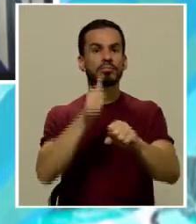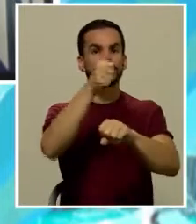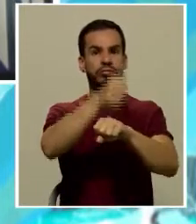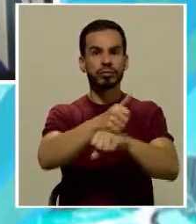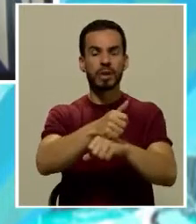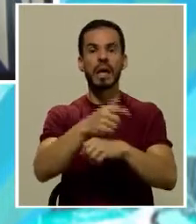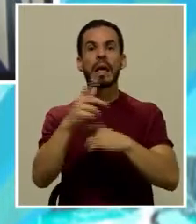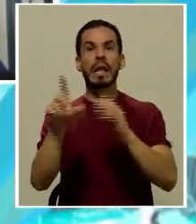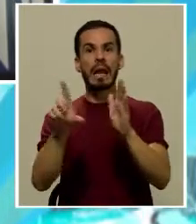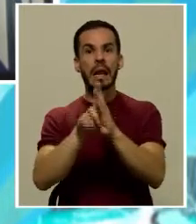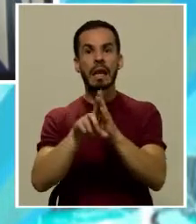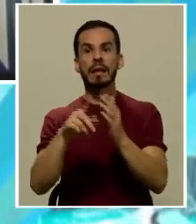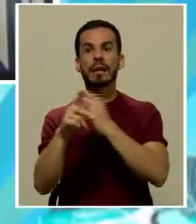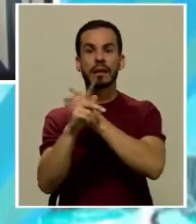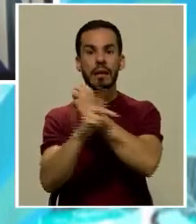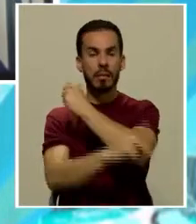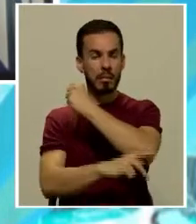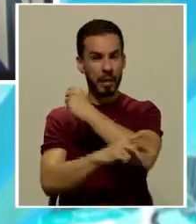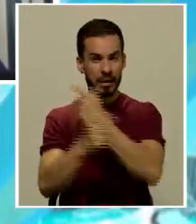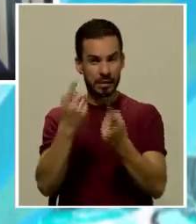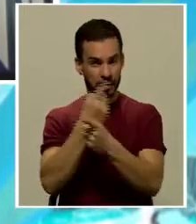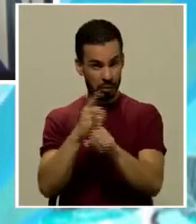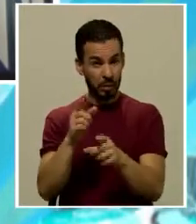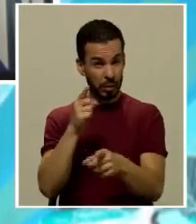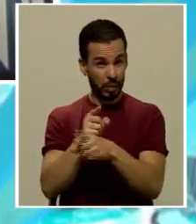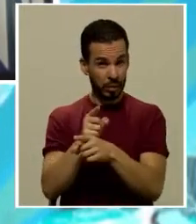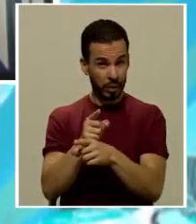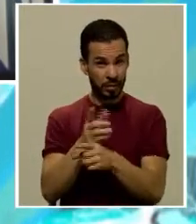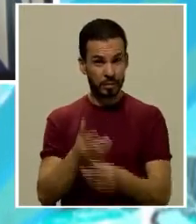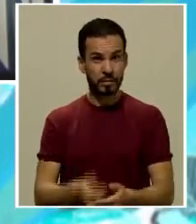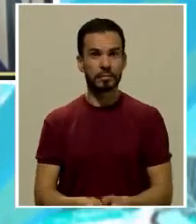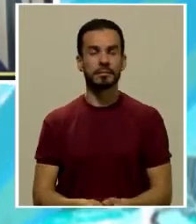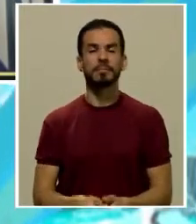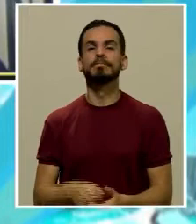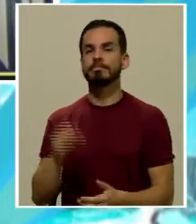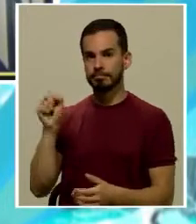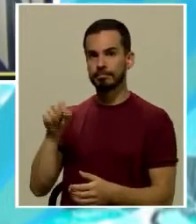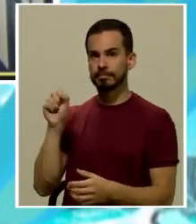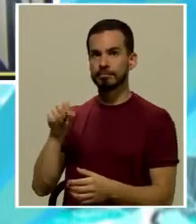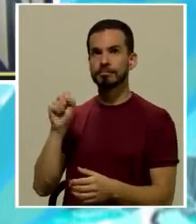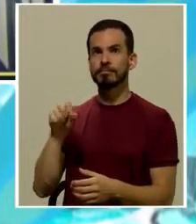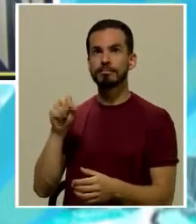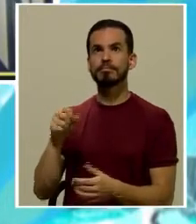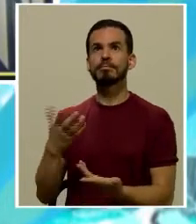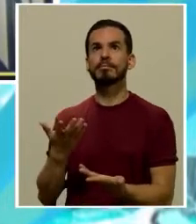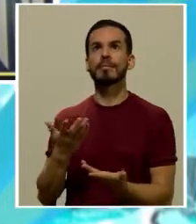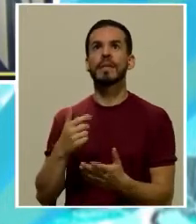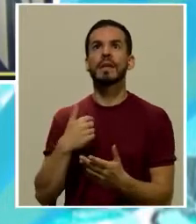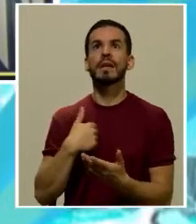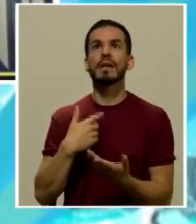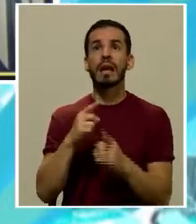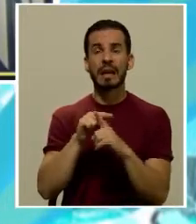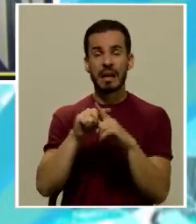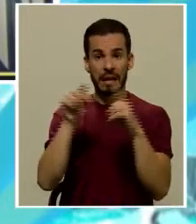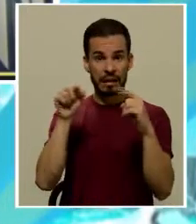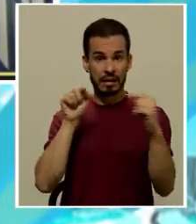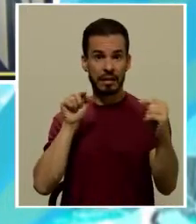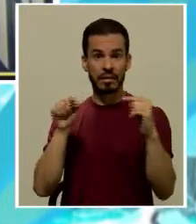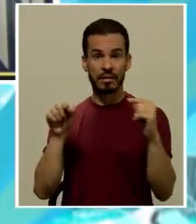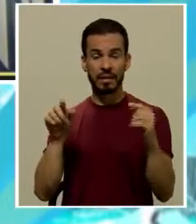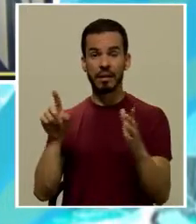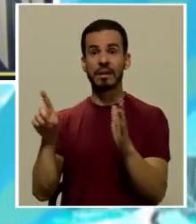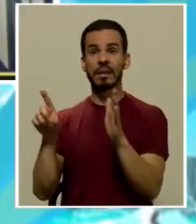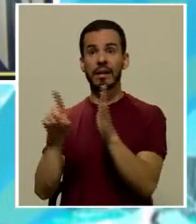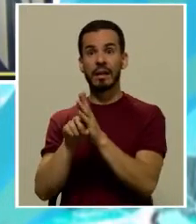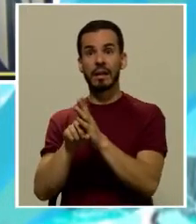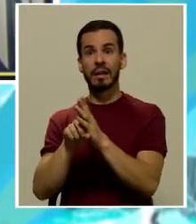de países democráticos. ¿Es así? Sí. Digamos, la diferenciación entre el derecho